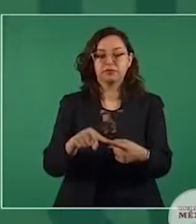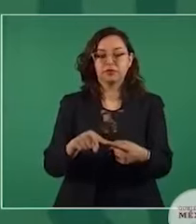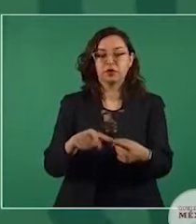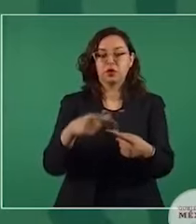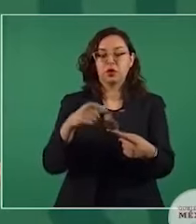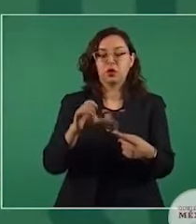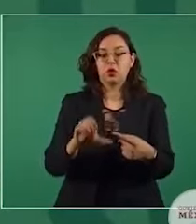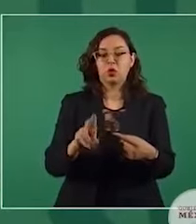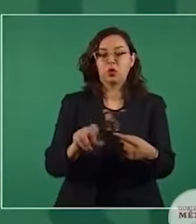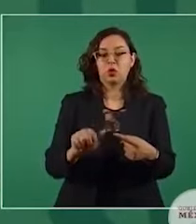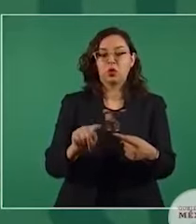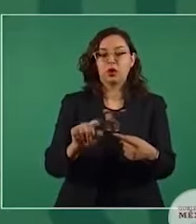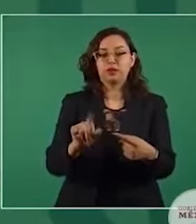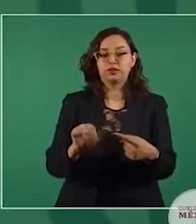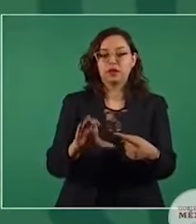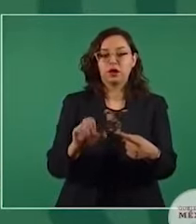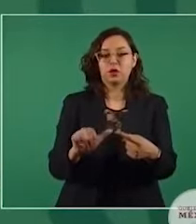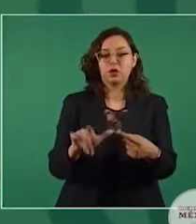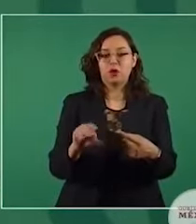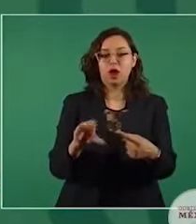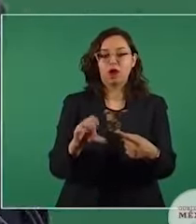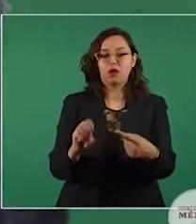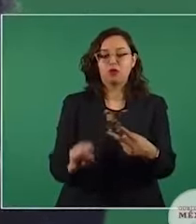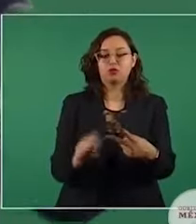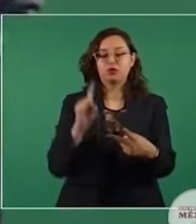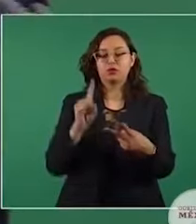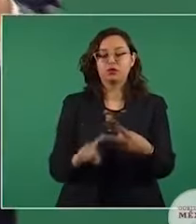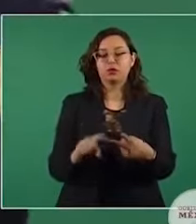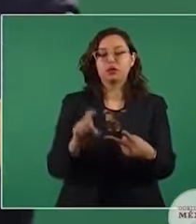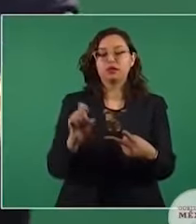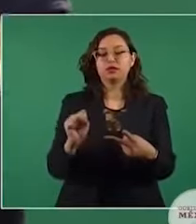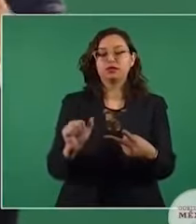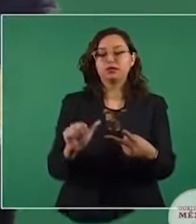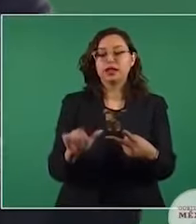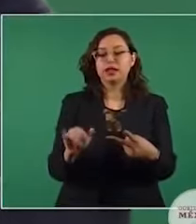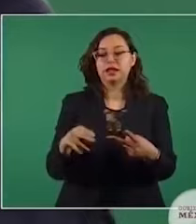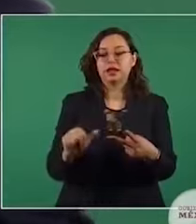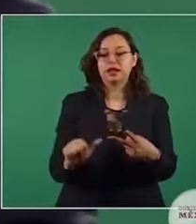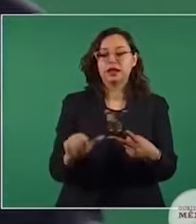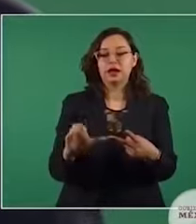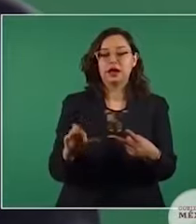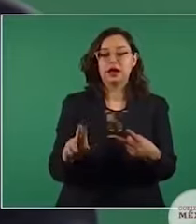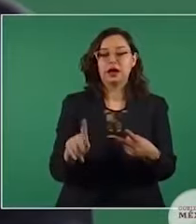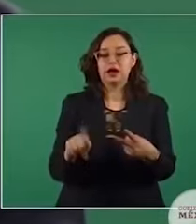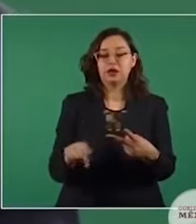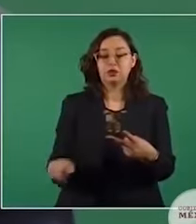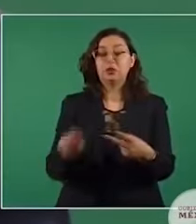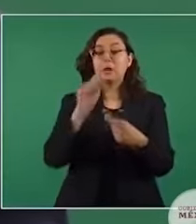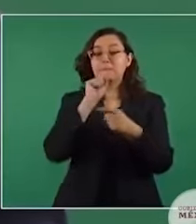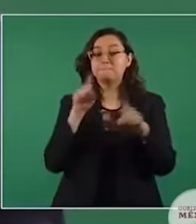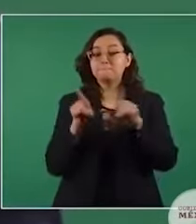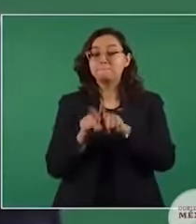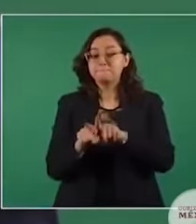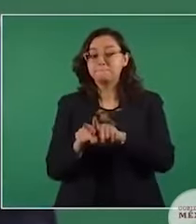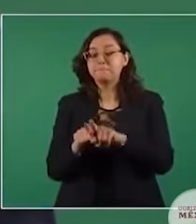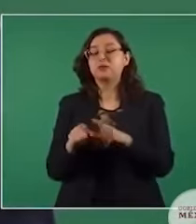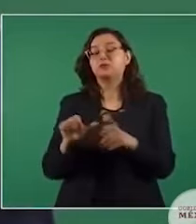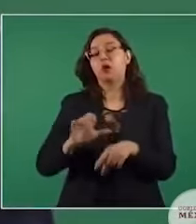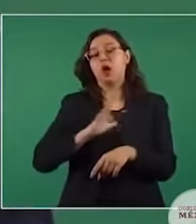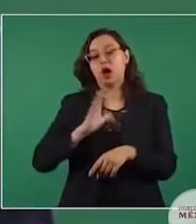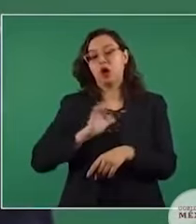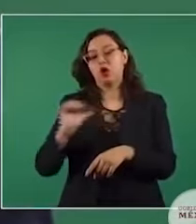Coatzacoalcos, Salina Cruz y los ramales del Istmo hacia